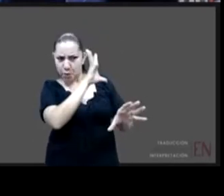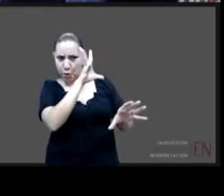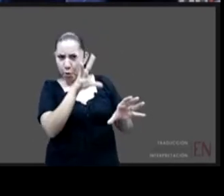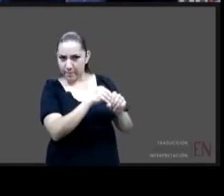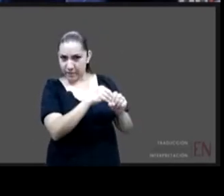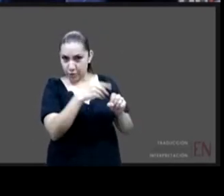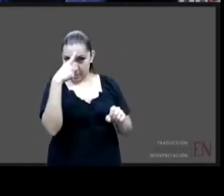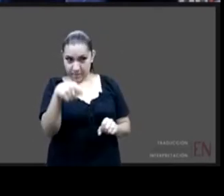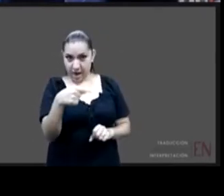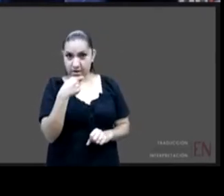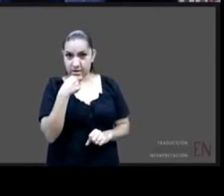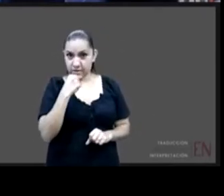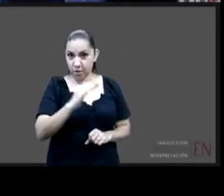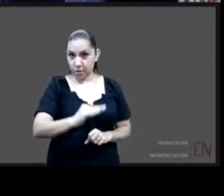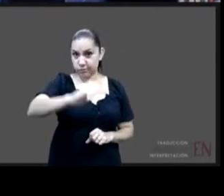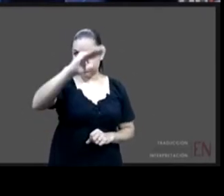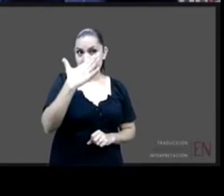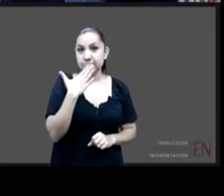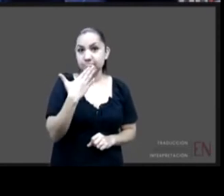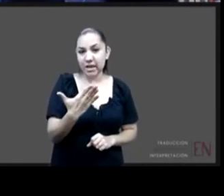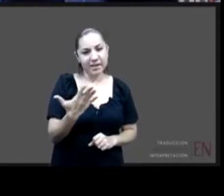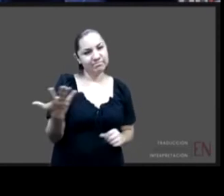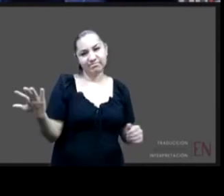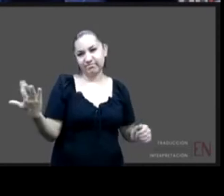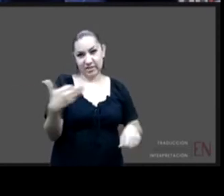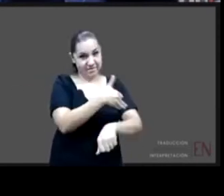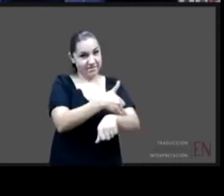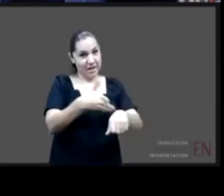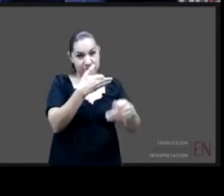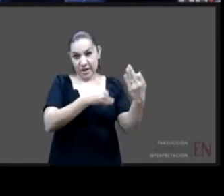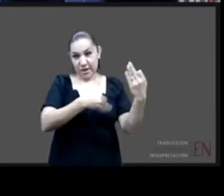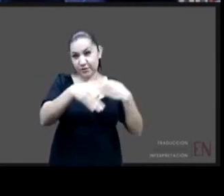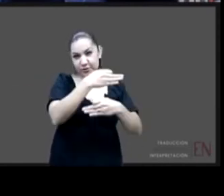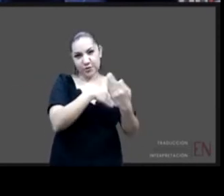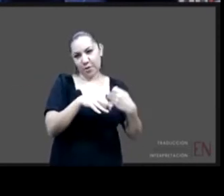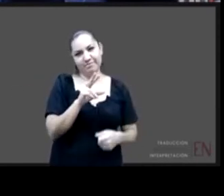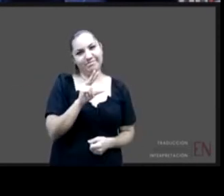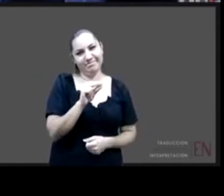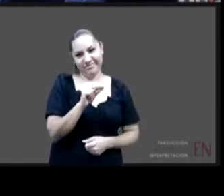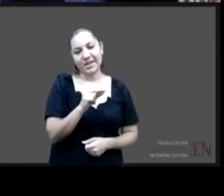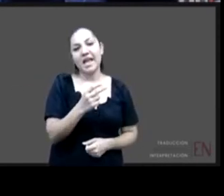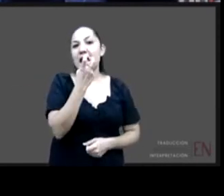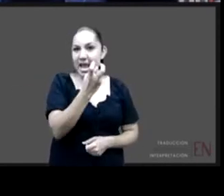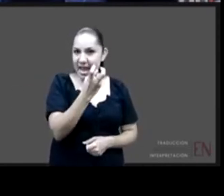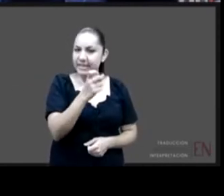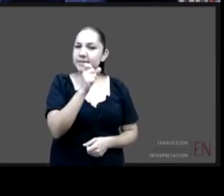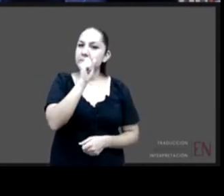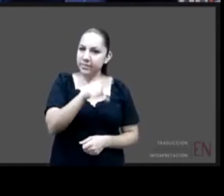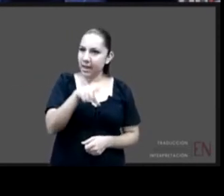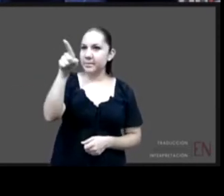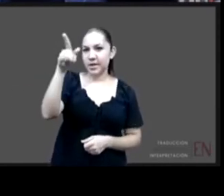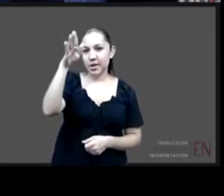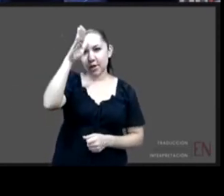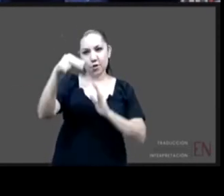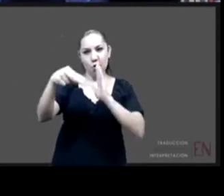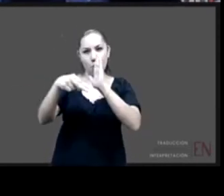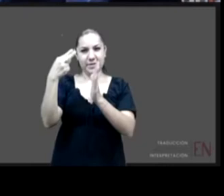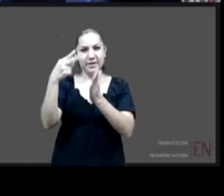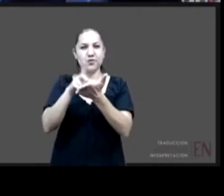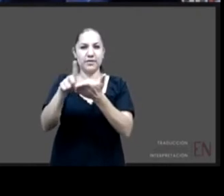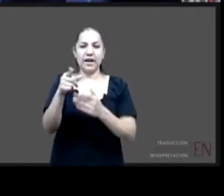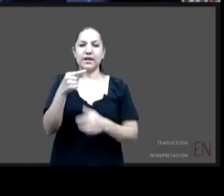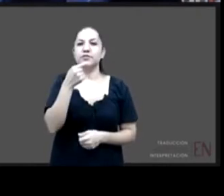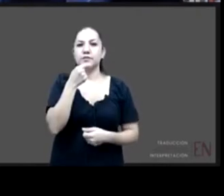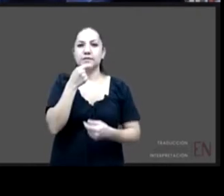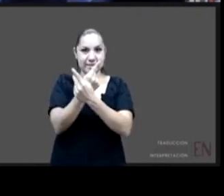concepto central que también deviene de la convención sobre los derechos del niño y que ha sido ampliado por